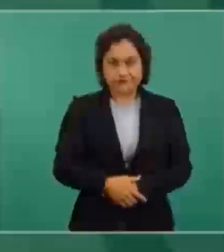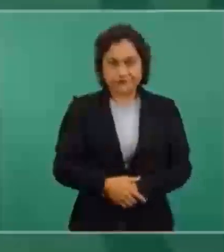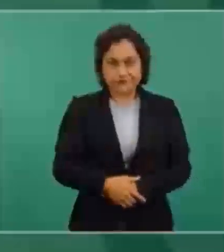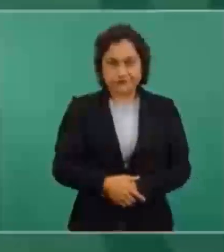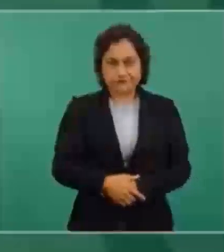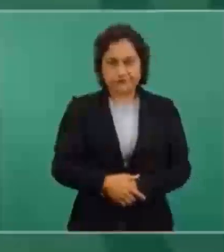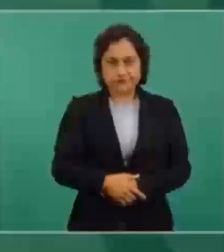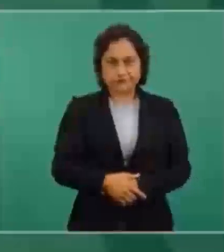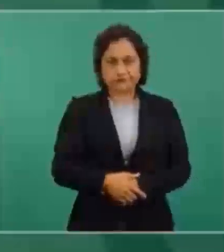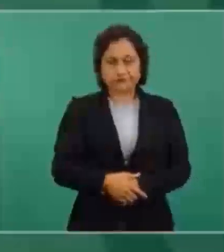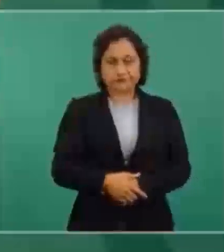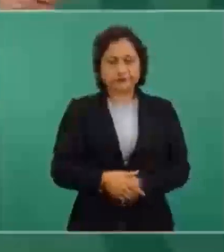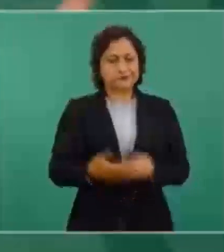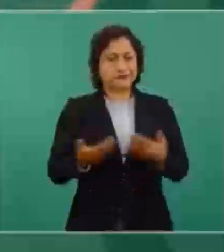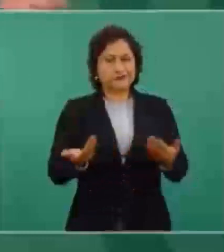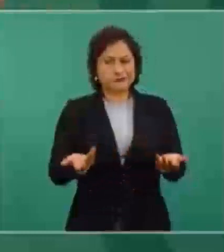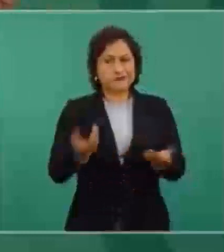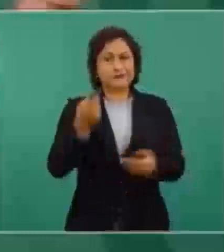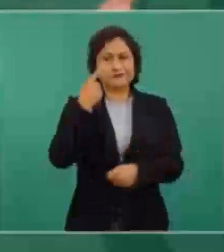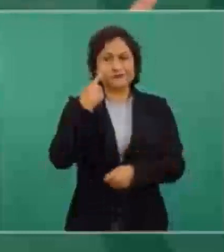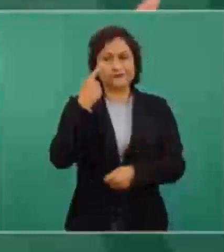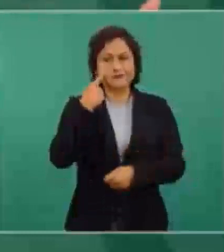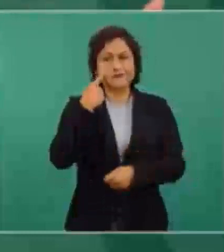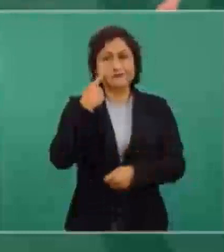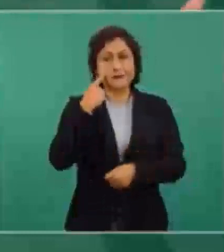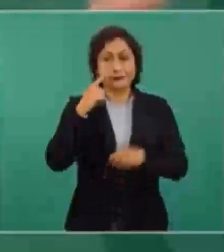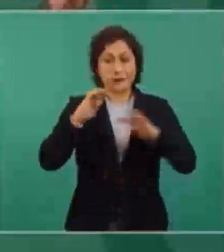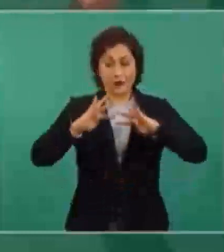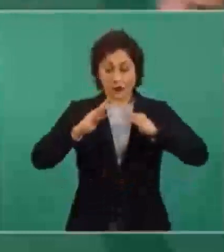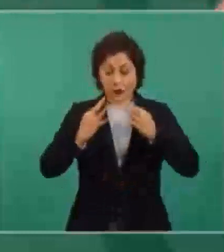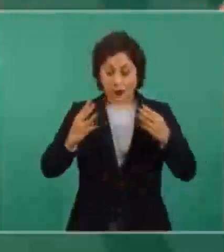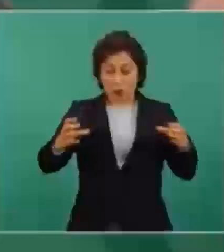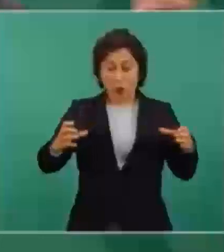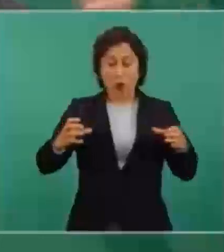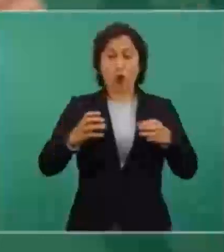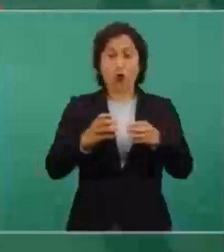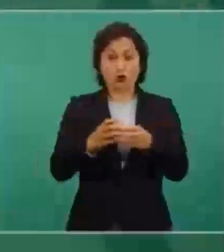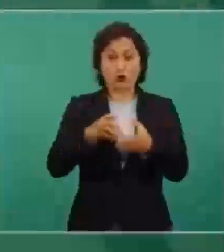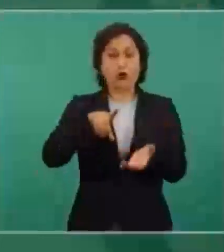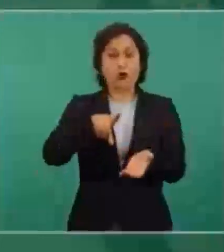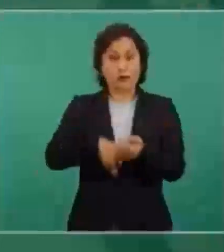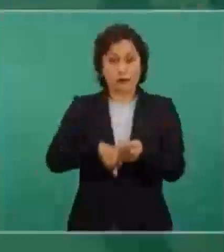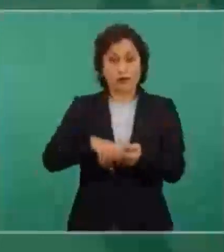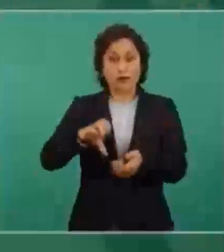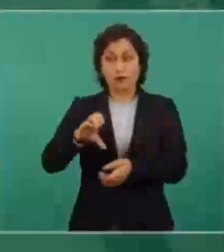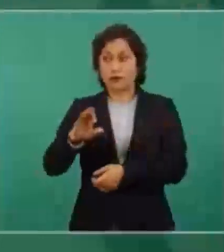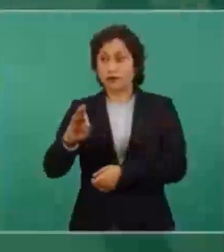Ni siquiera la aprobó el Consejo de la Comisión Federal de Electricidad.